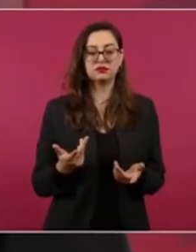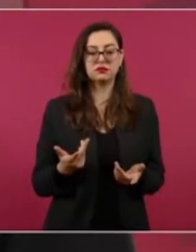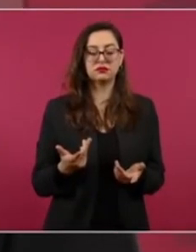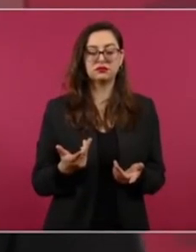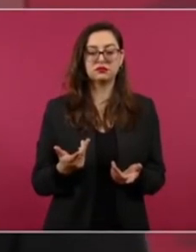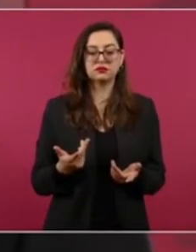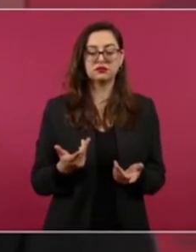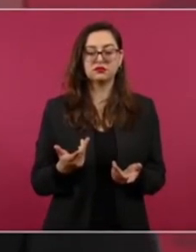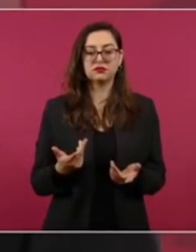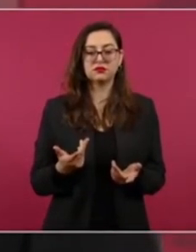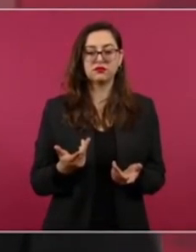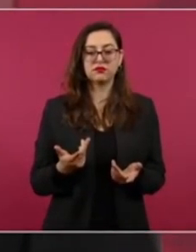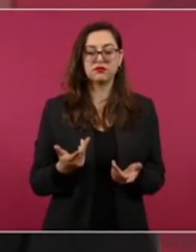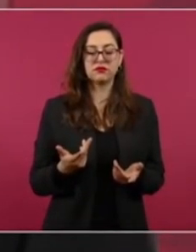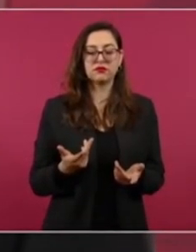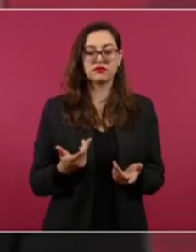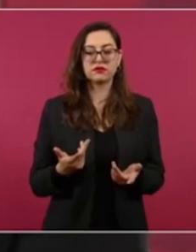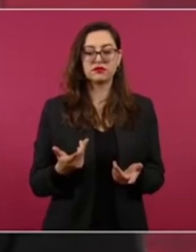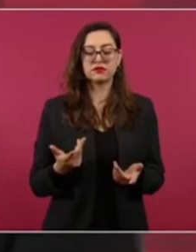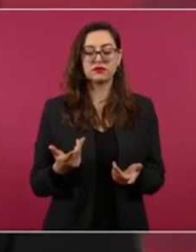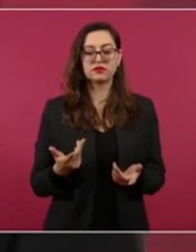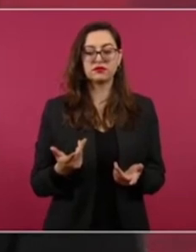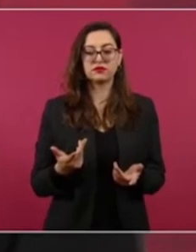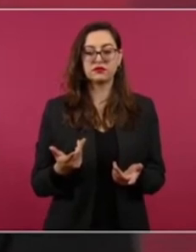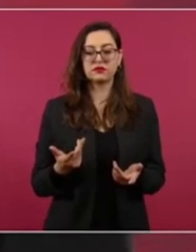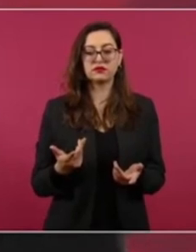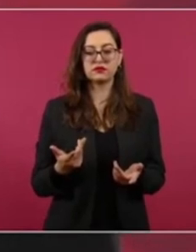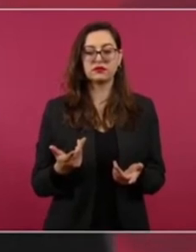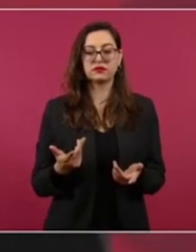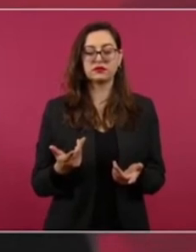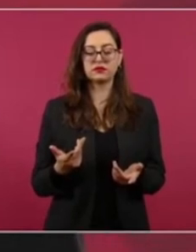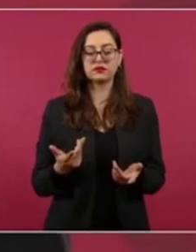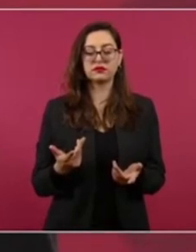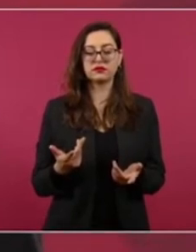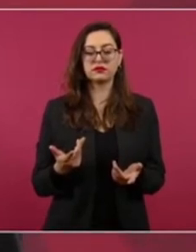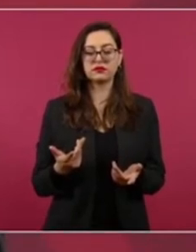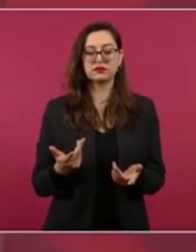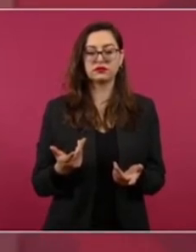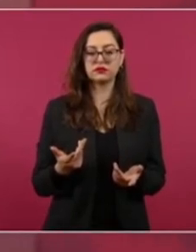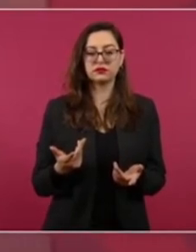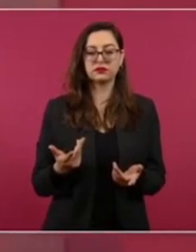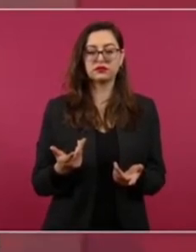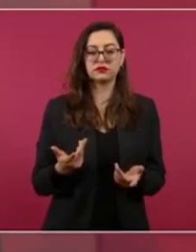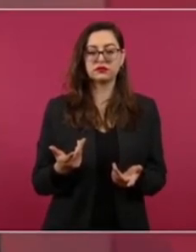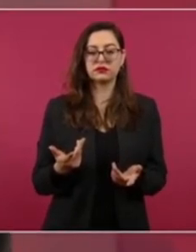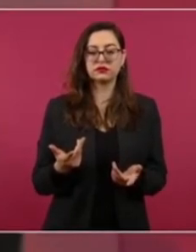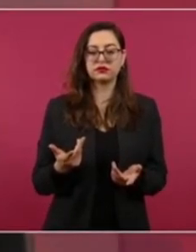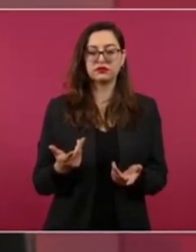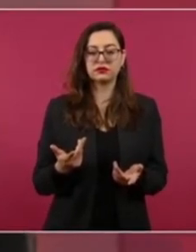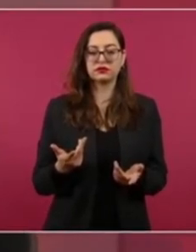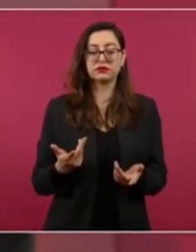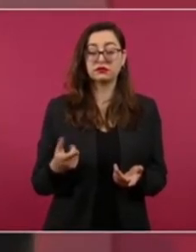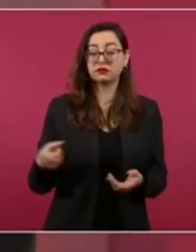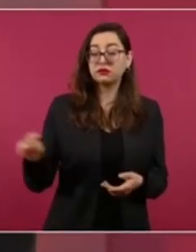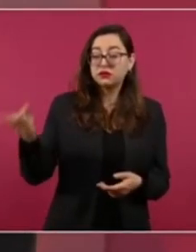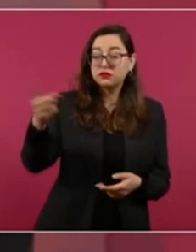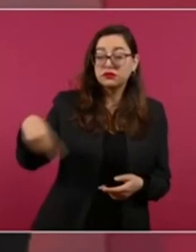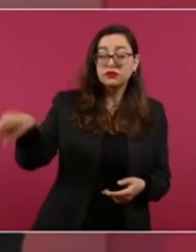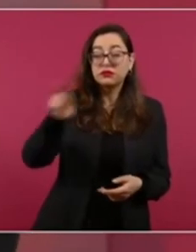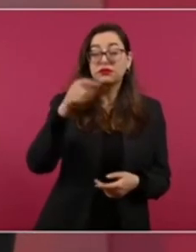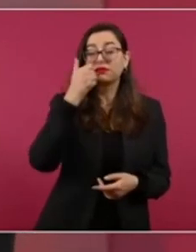si existiera esa intención,